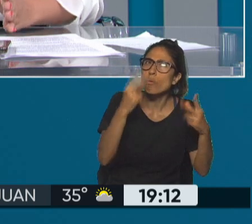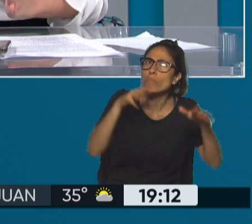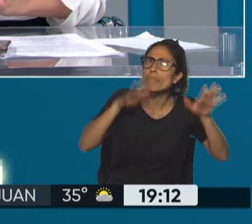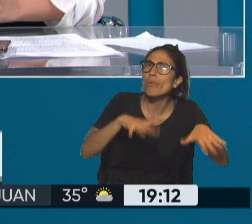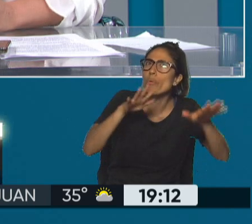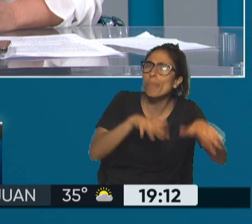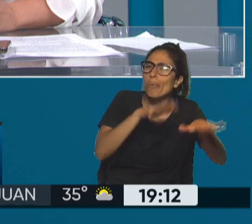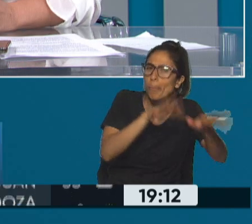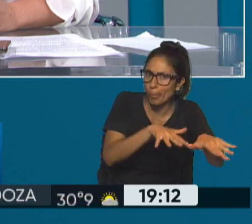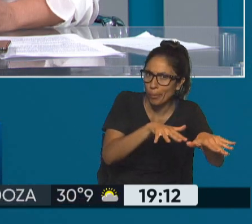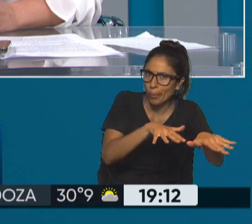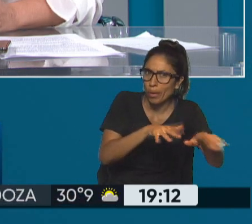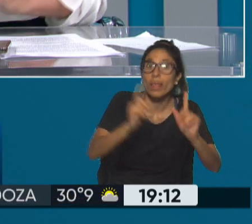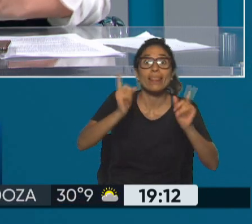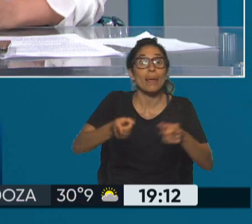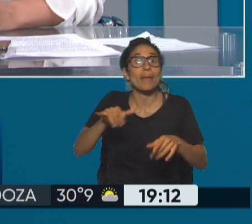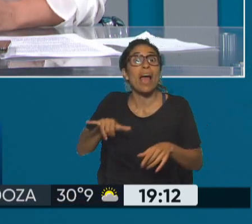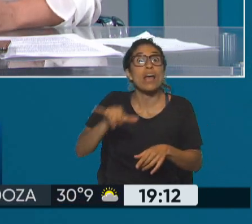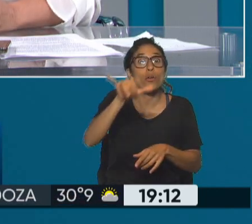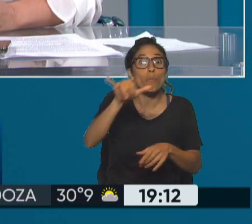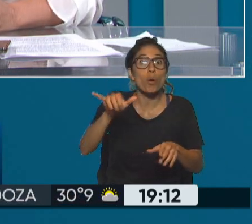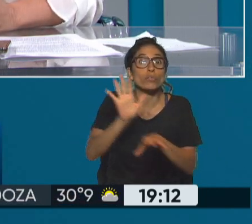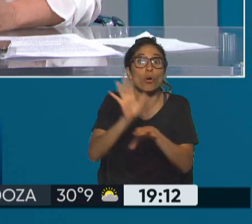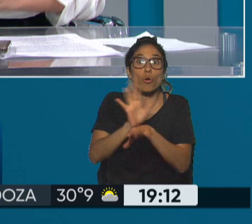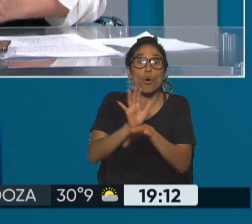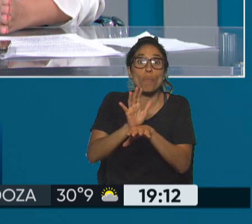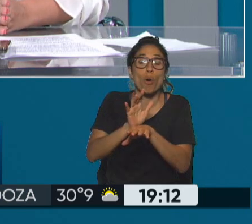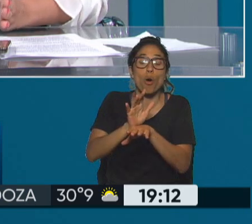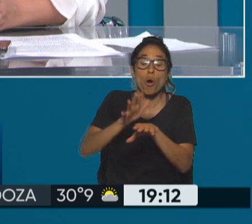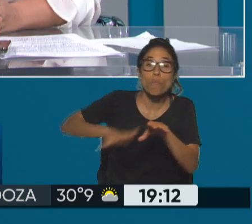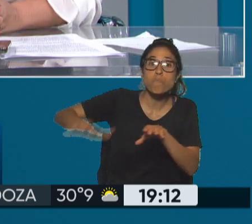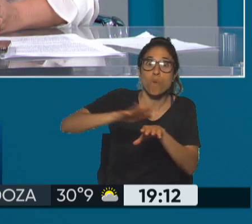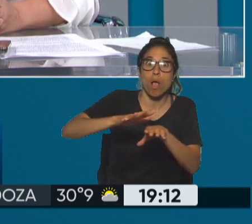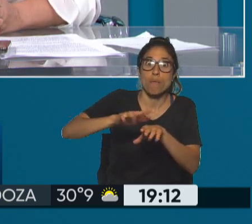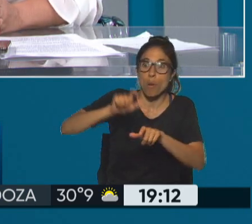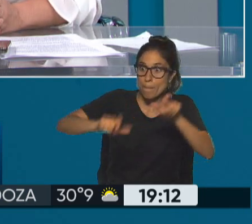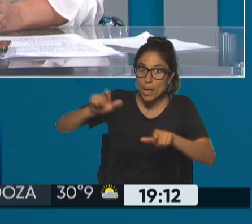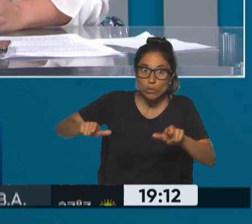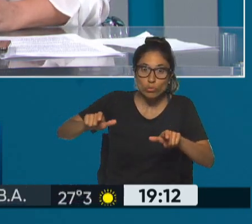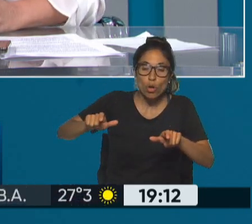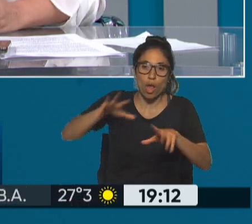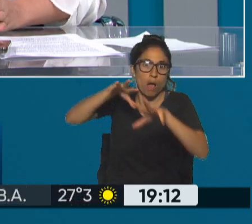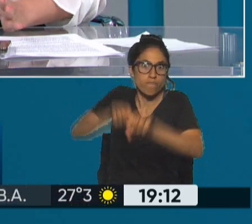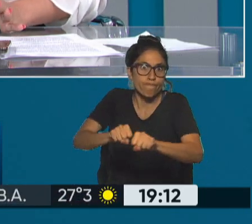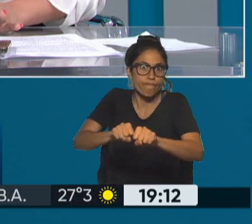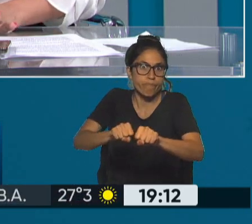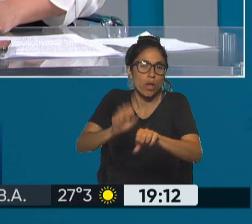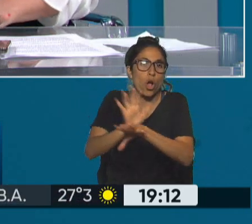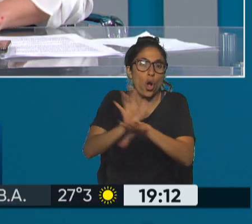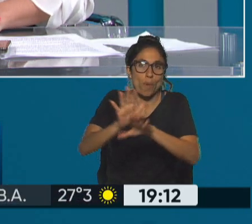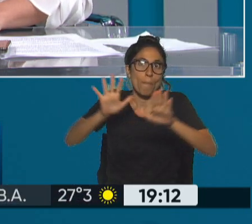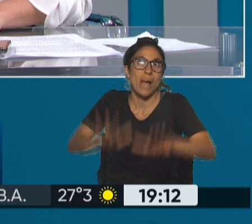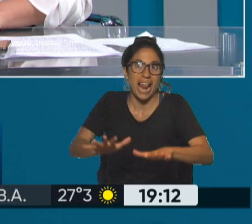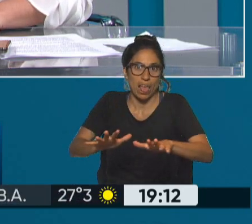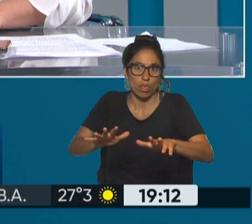cortaron los accesos a los aeropuertos porque no reconocían la derrota de Jair Bolsonaro es decir, algo planificado